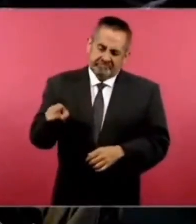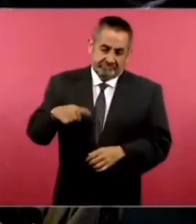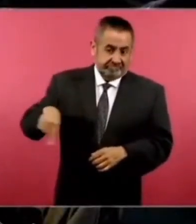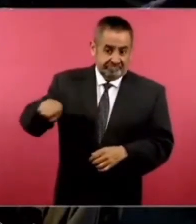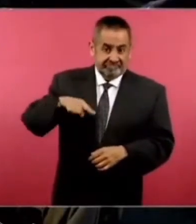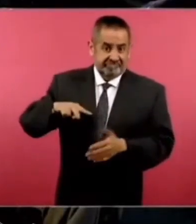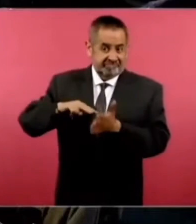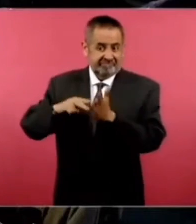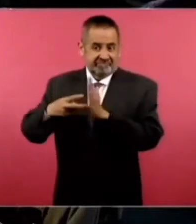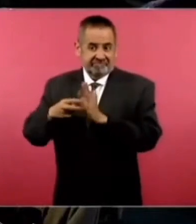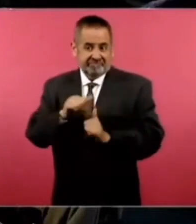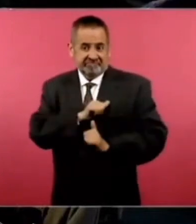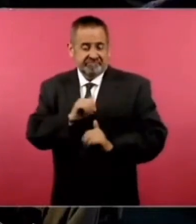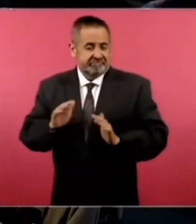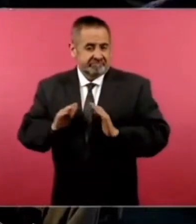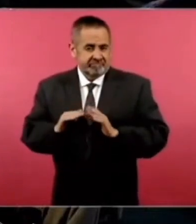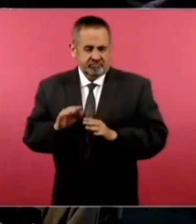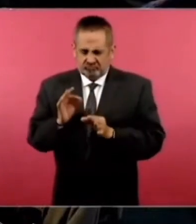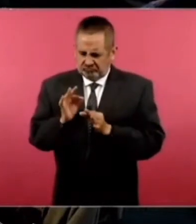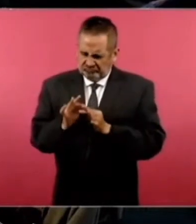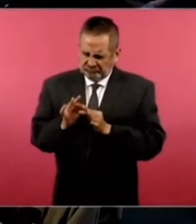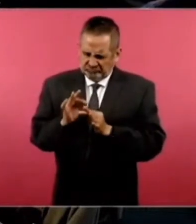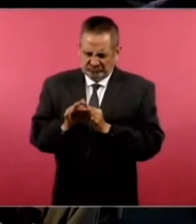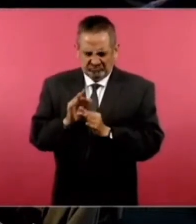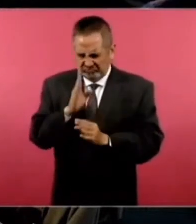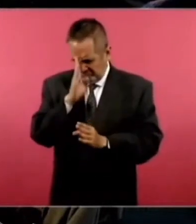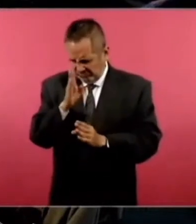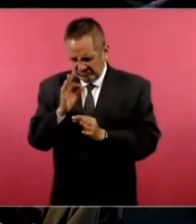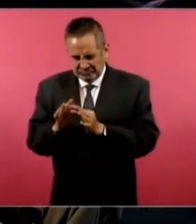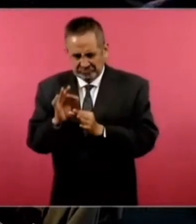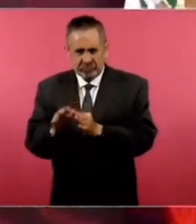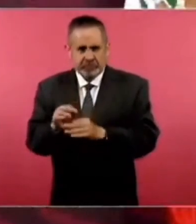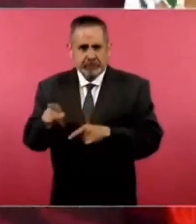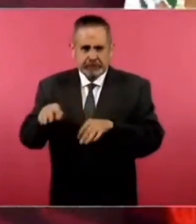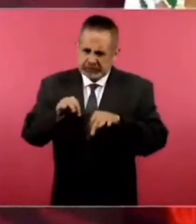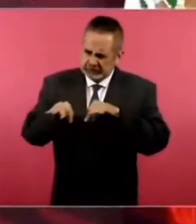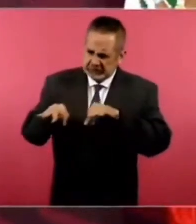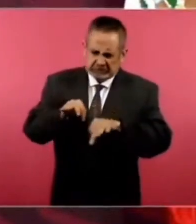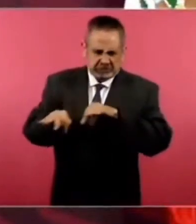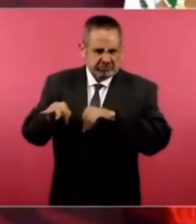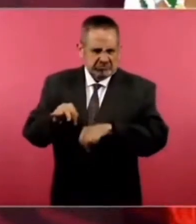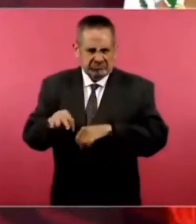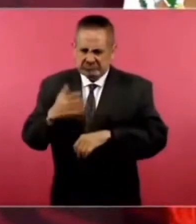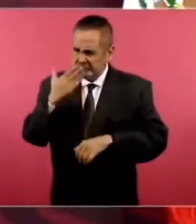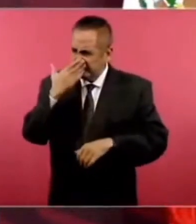disciplinados, trabajadores,